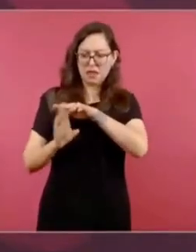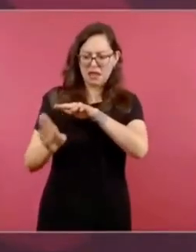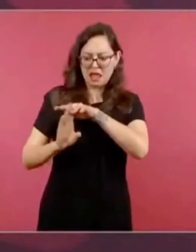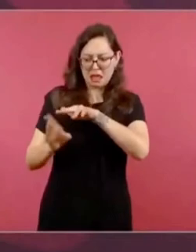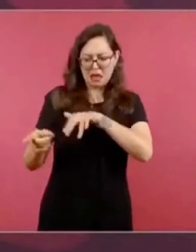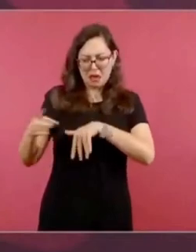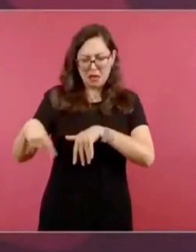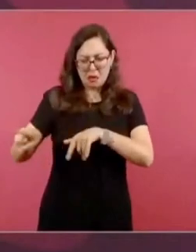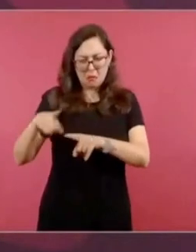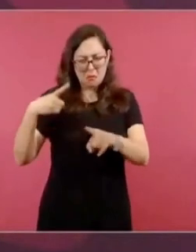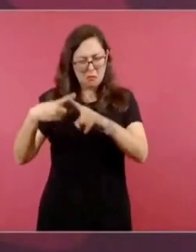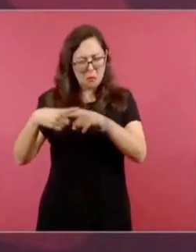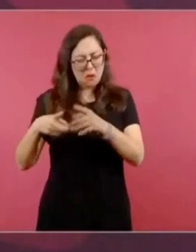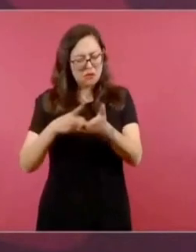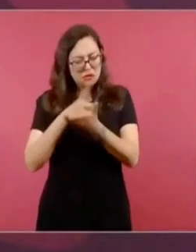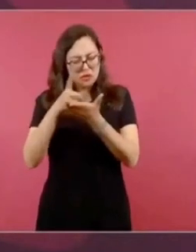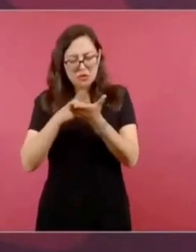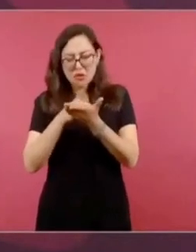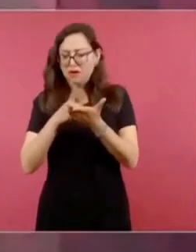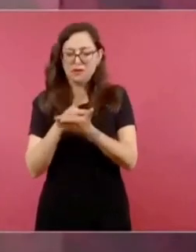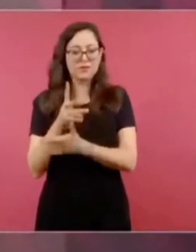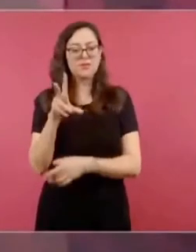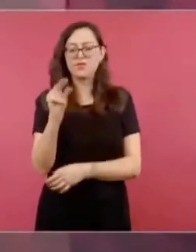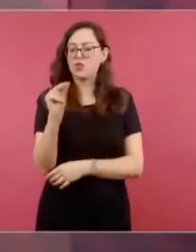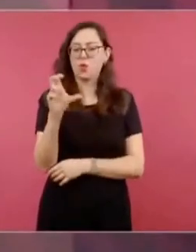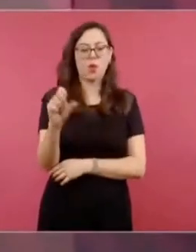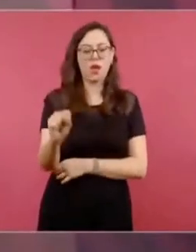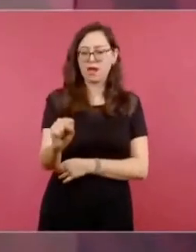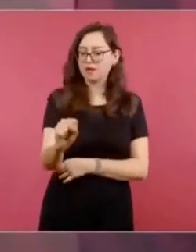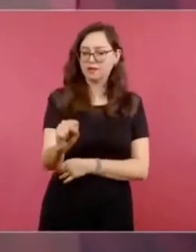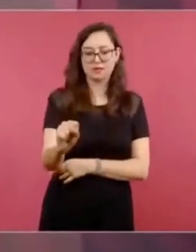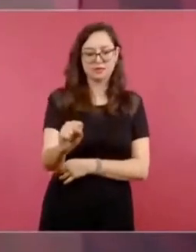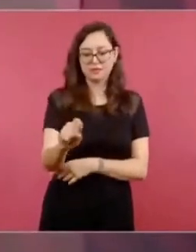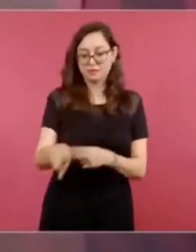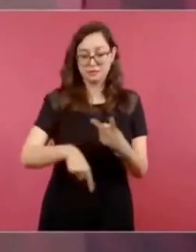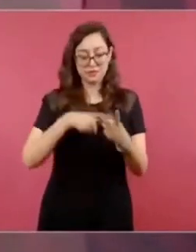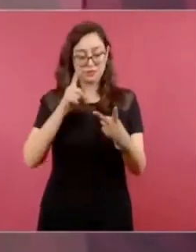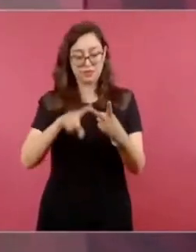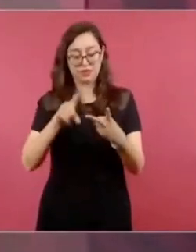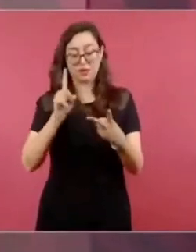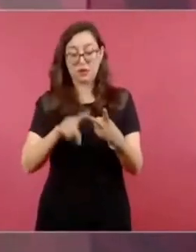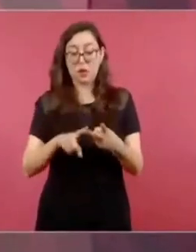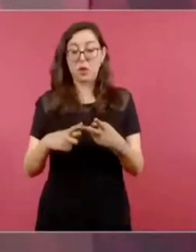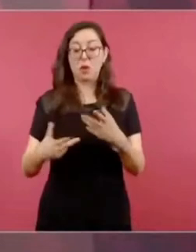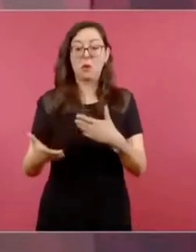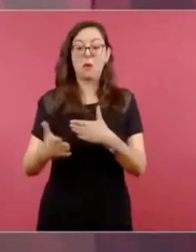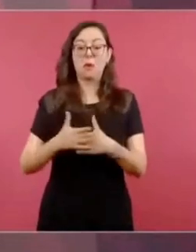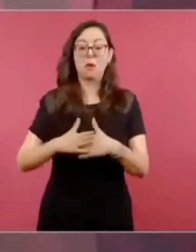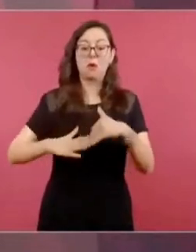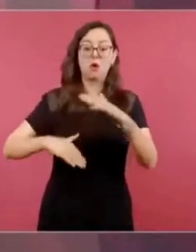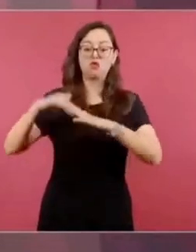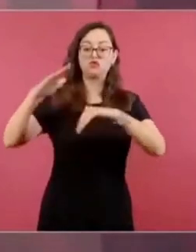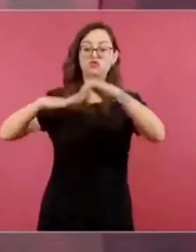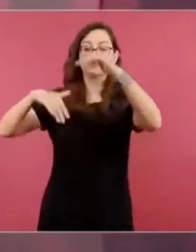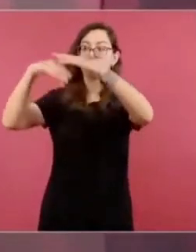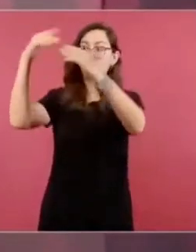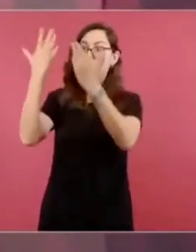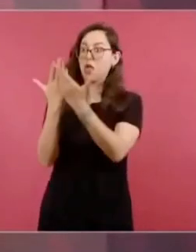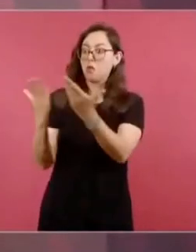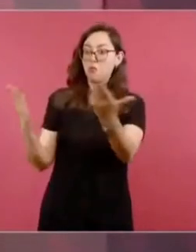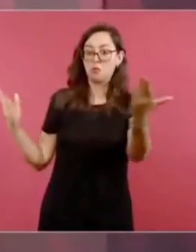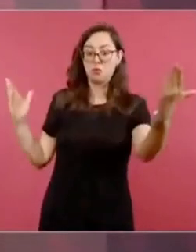y que no les engañen que haciendo muros y que poniendo